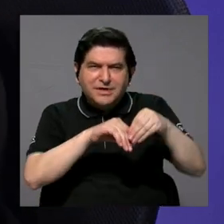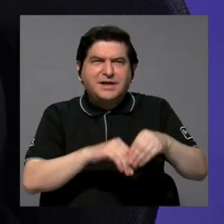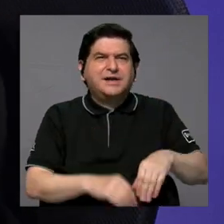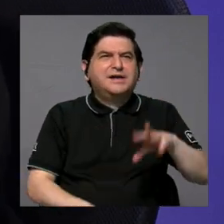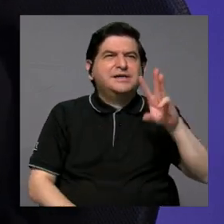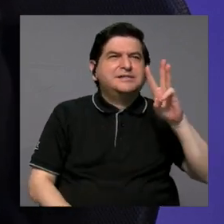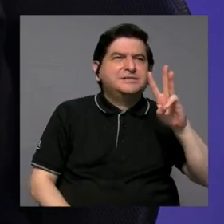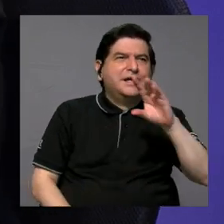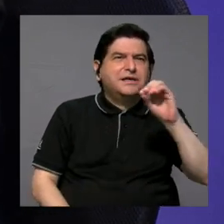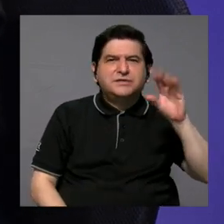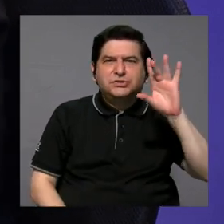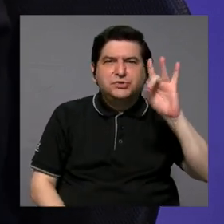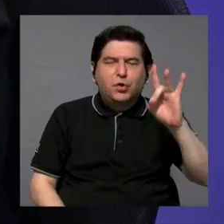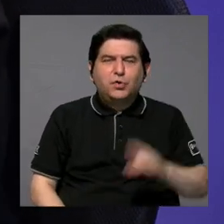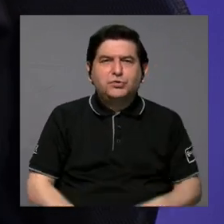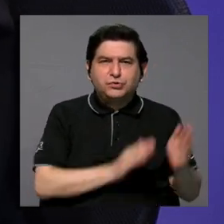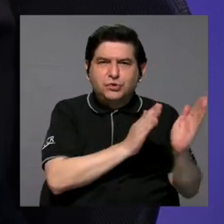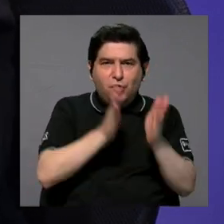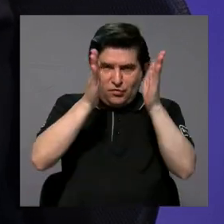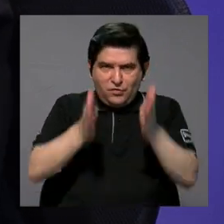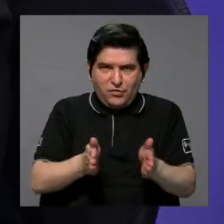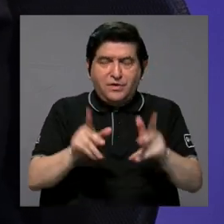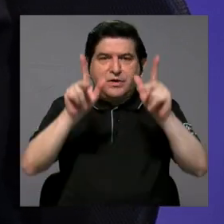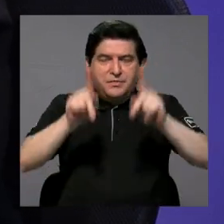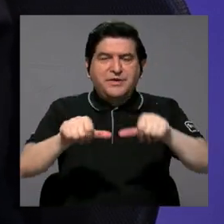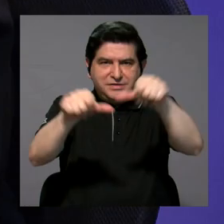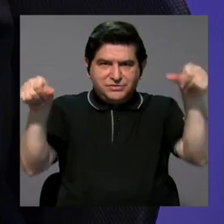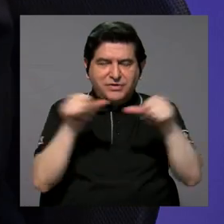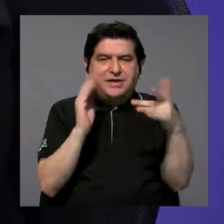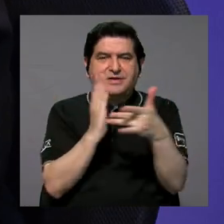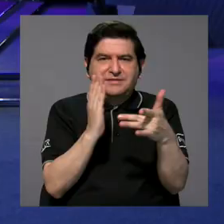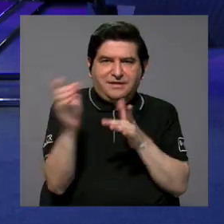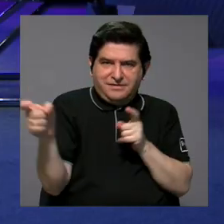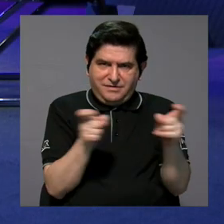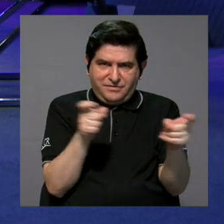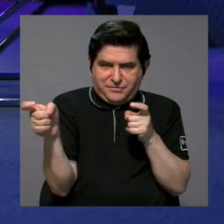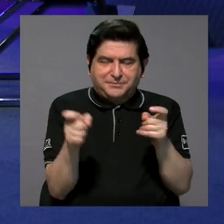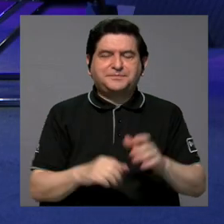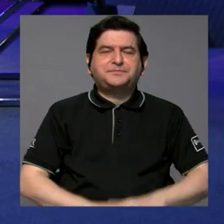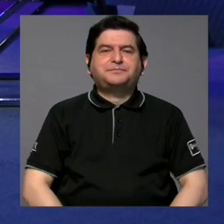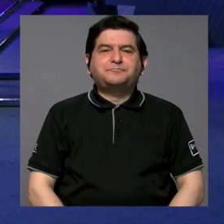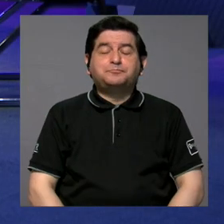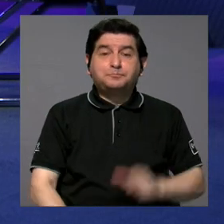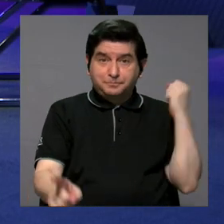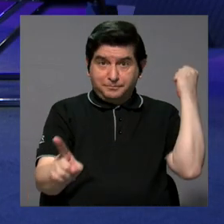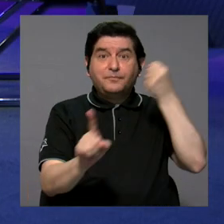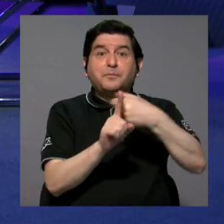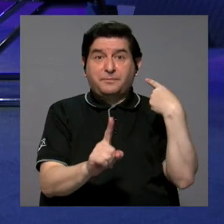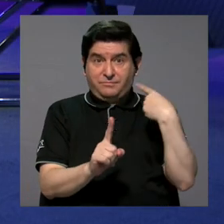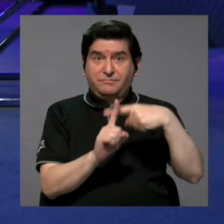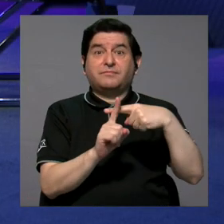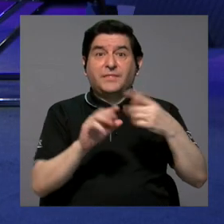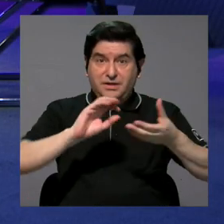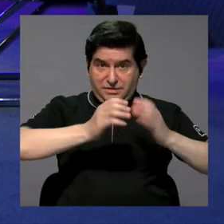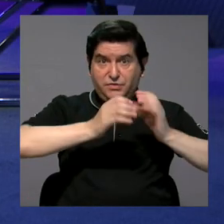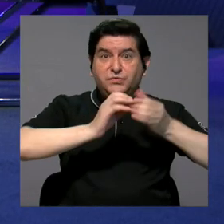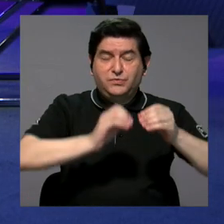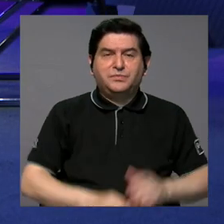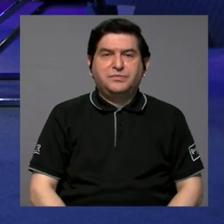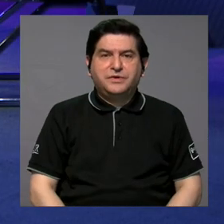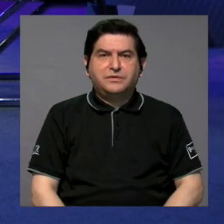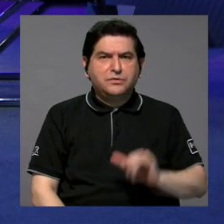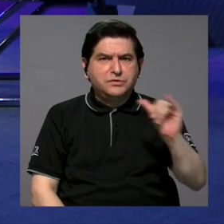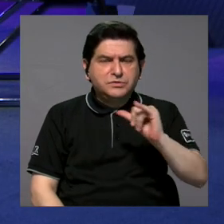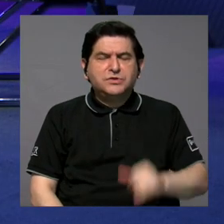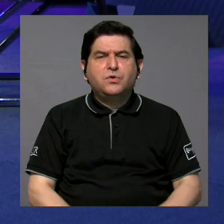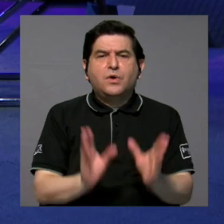seis u ocho formadores y personal técnico administrativo que vino a impactar de manera positiva las cifras y con esto